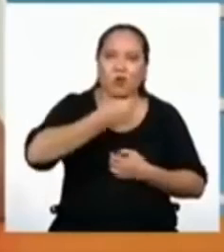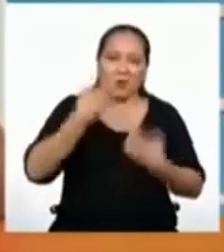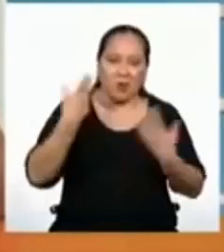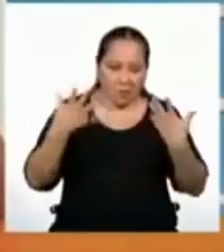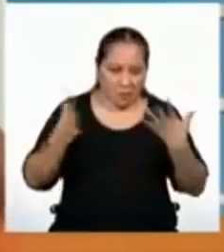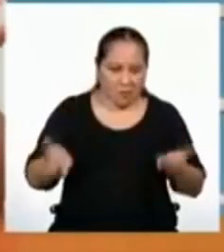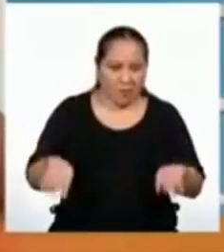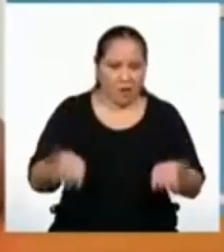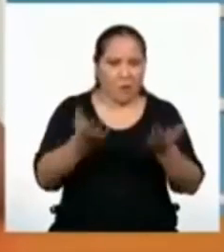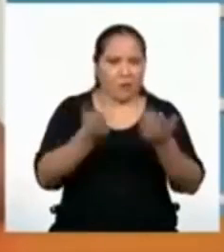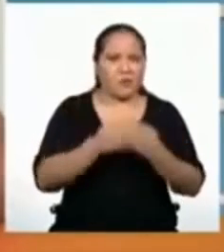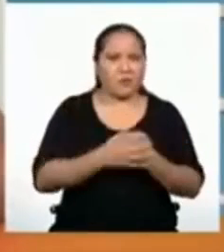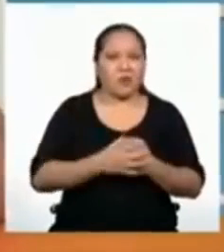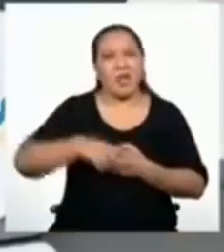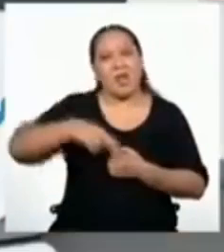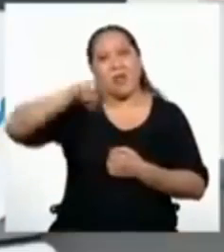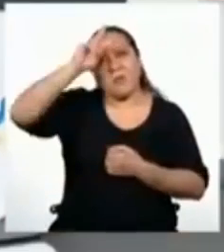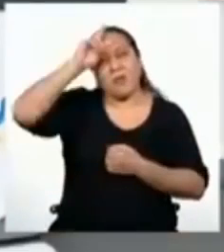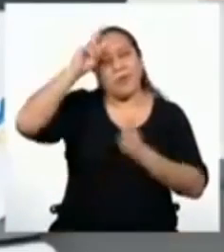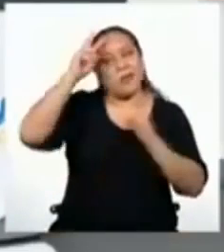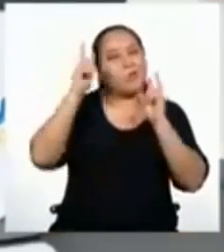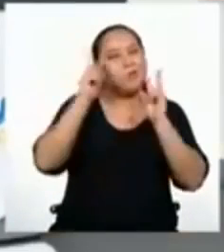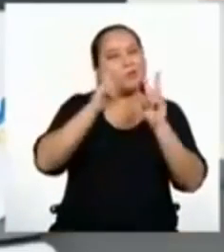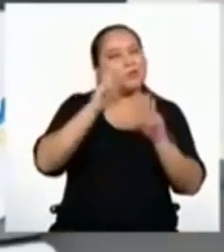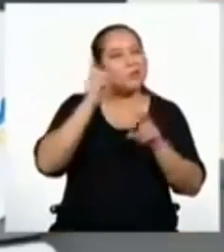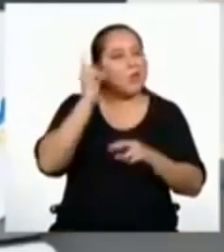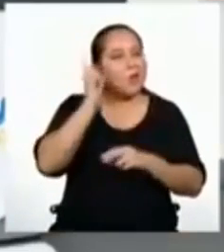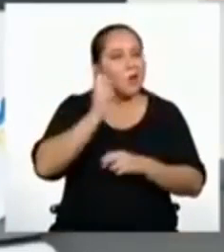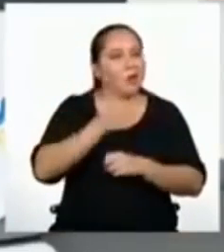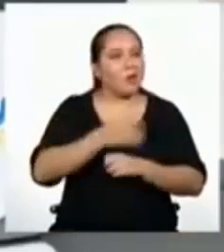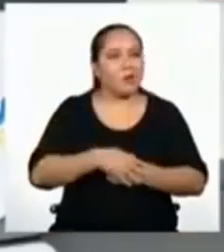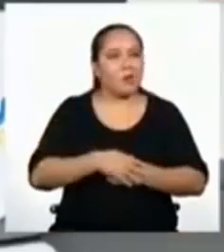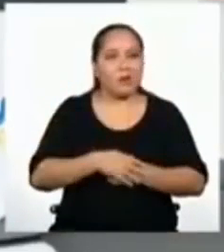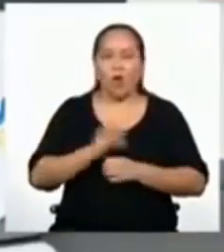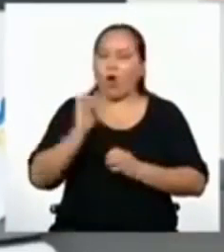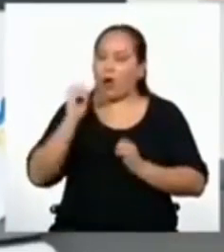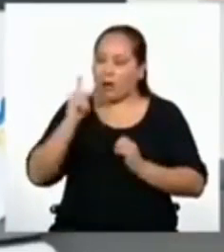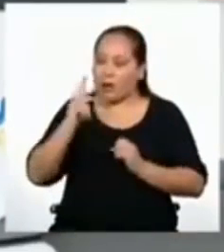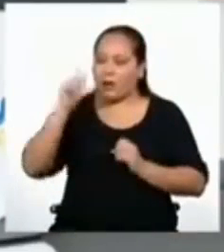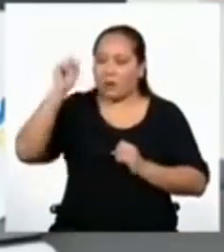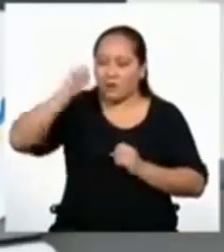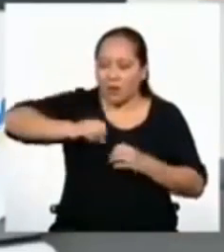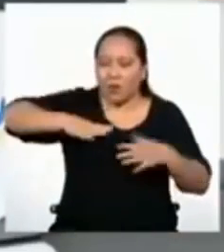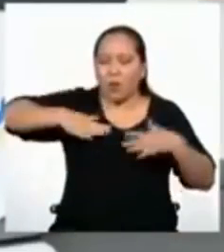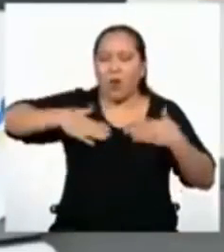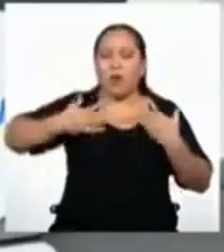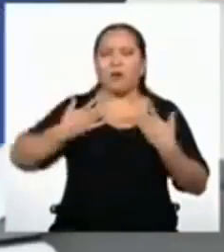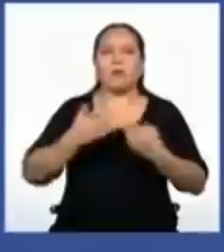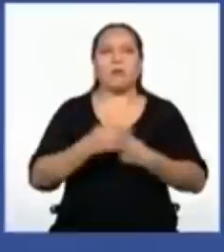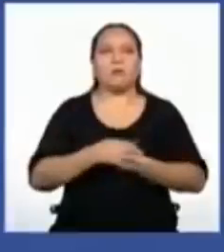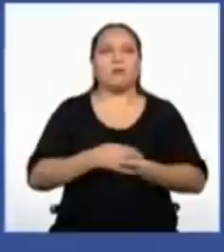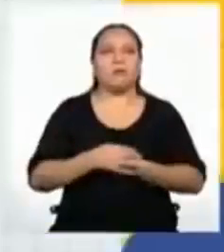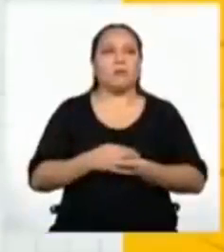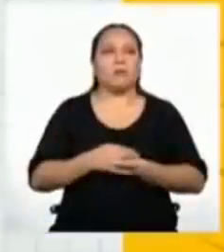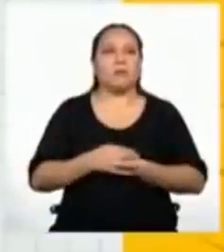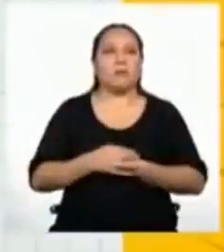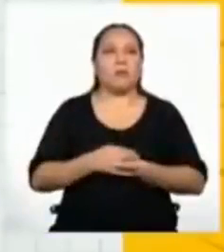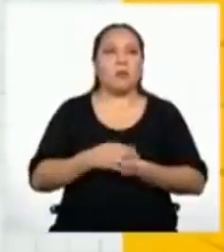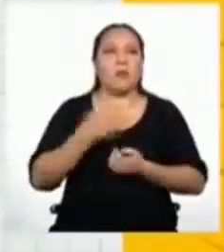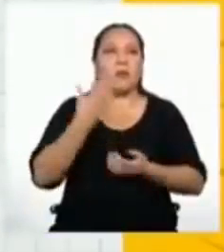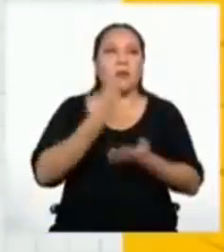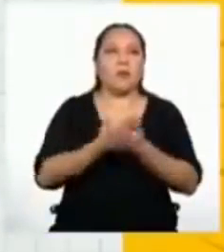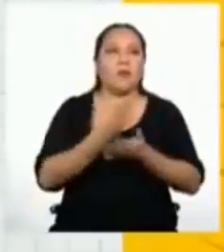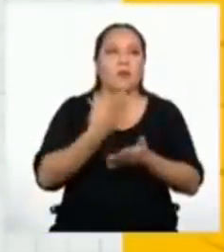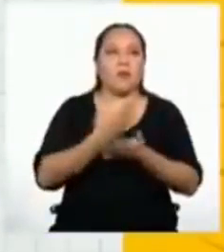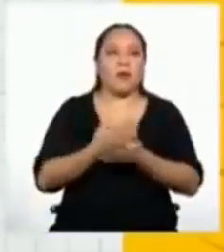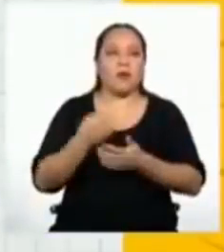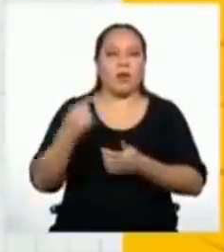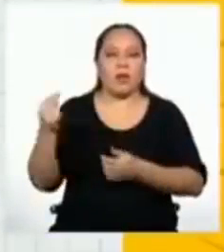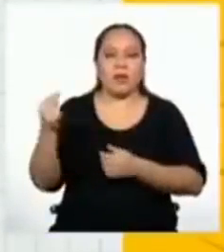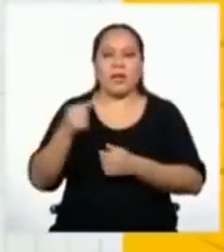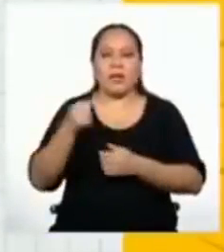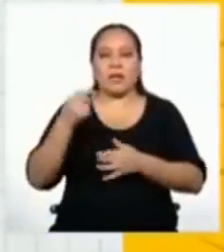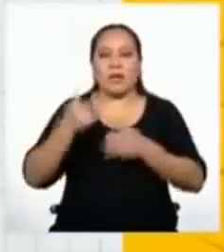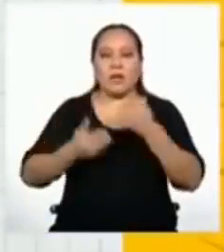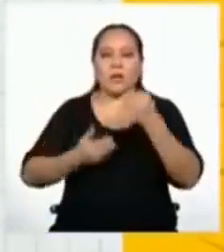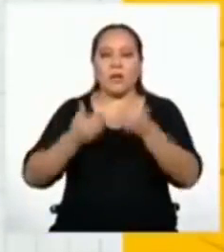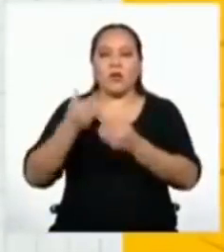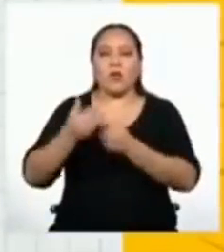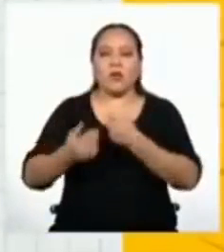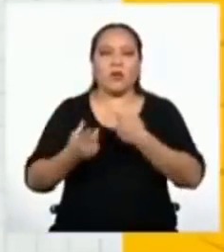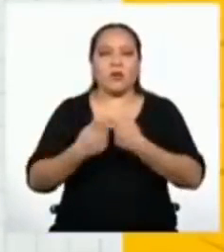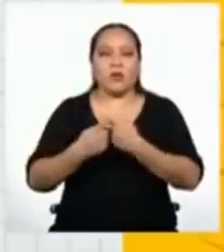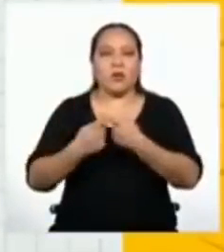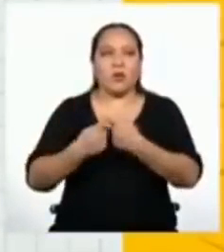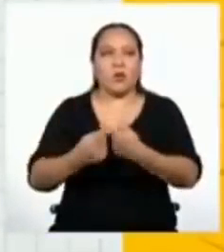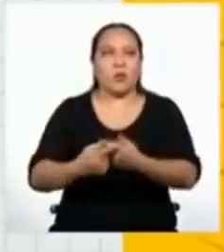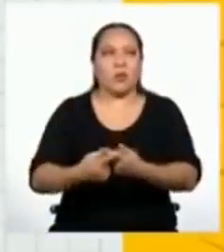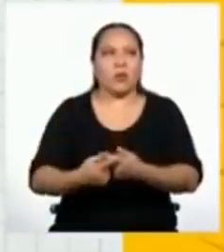Adelante. El Perú te escucha. Ya, profesor. Con todo. Sí, lo puedo hacer. Verifiquemos en esta progresión